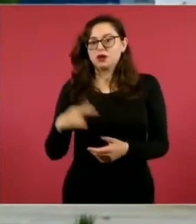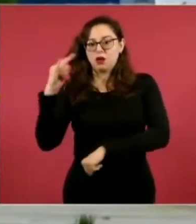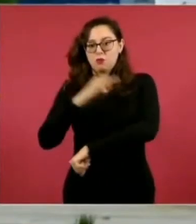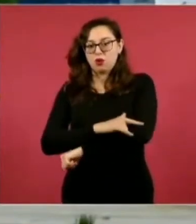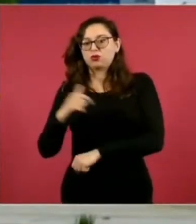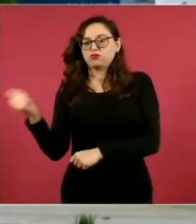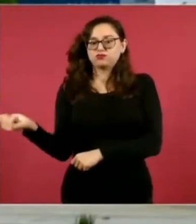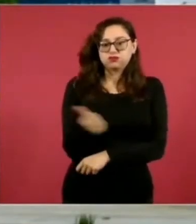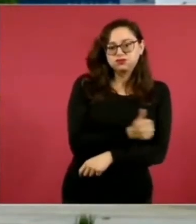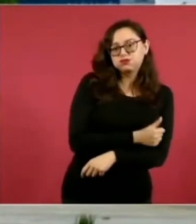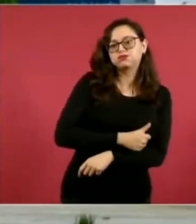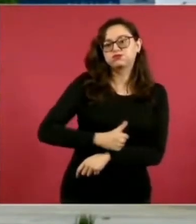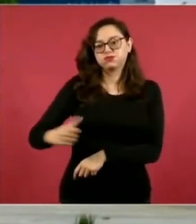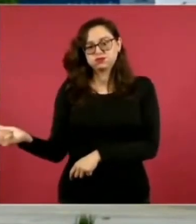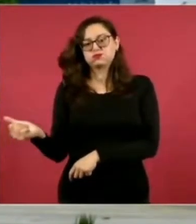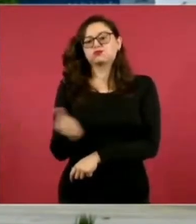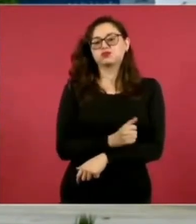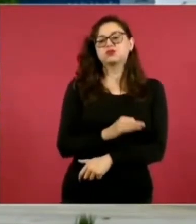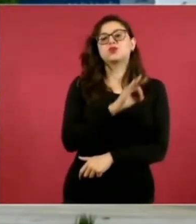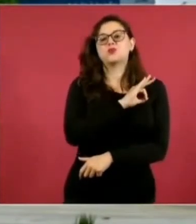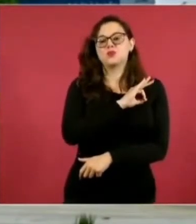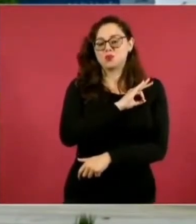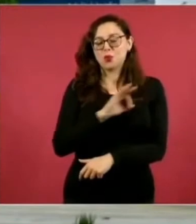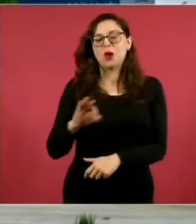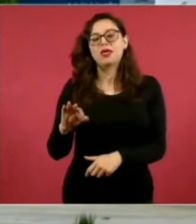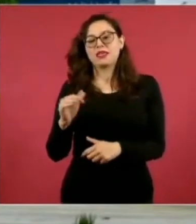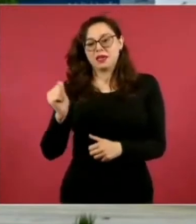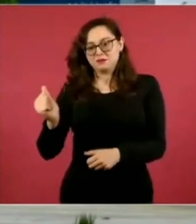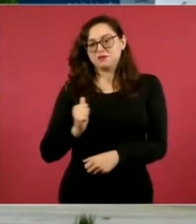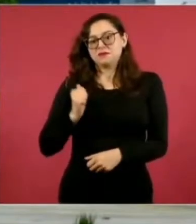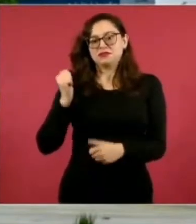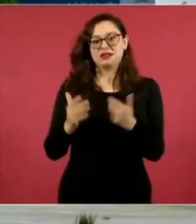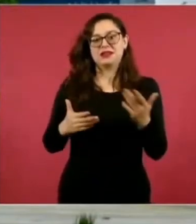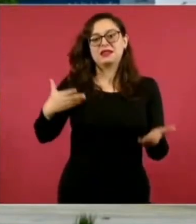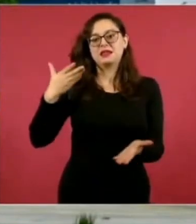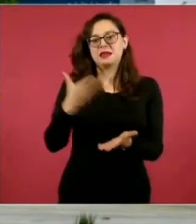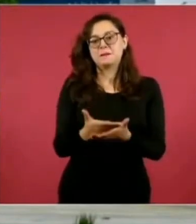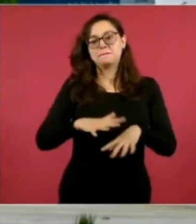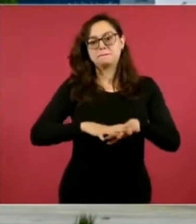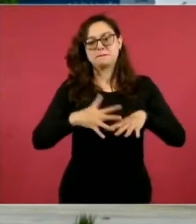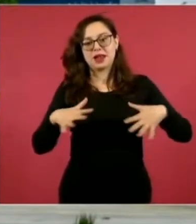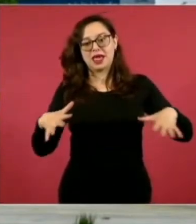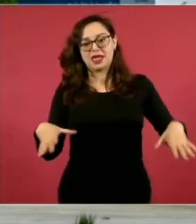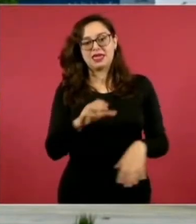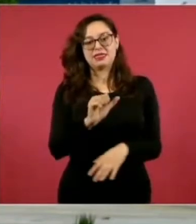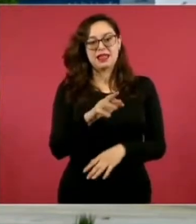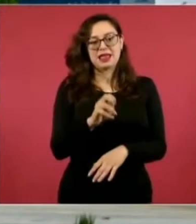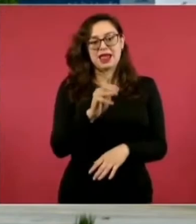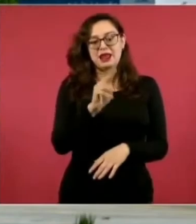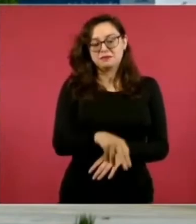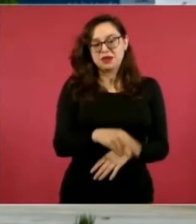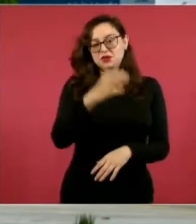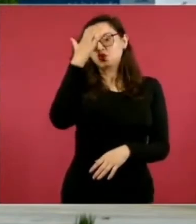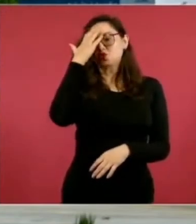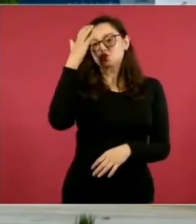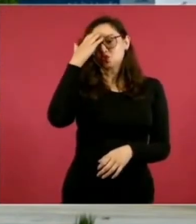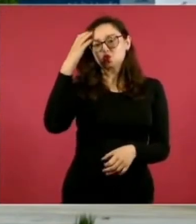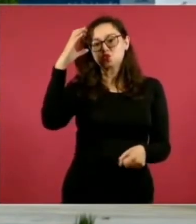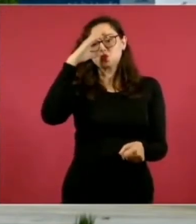tendrán la oportunidad de hacer un cruce a Playa del Carmen y conocer toda la ruta y nuestra maravillosa cultura